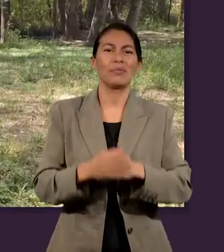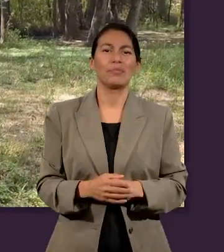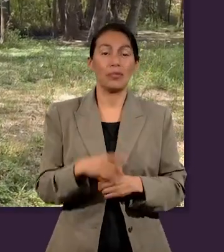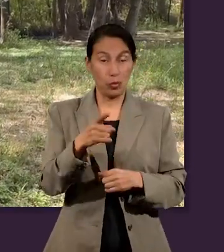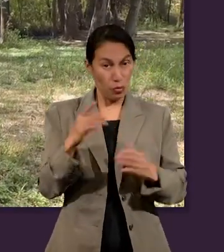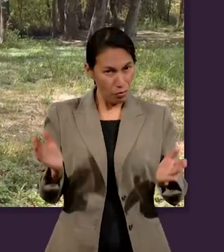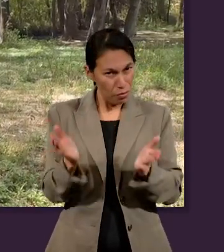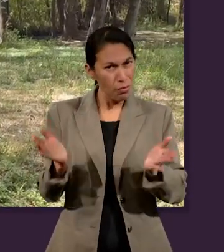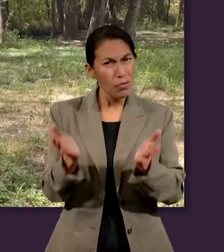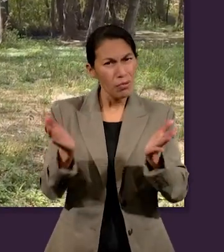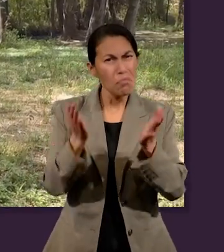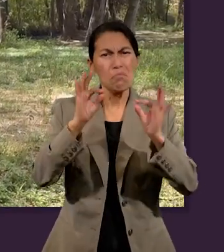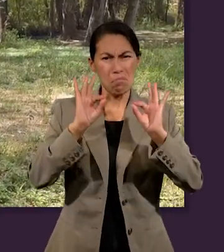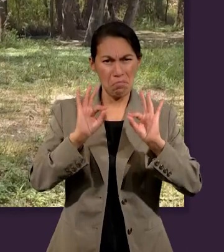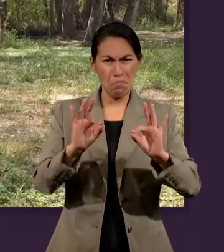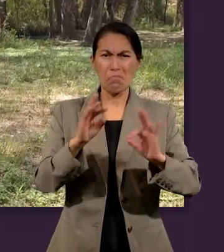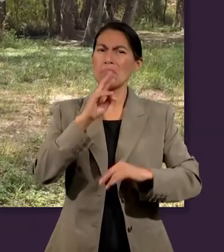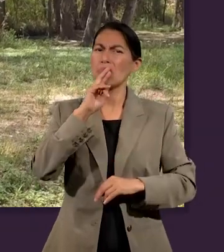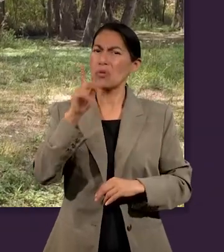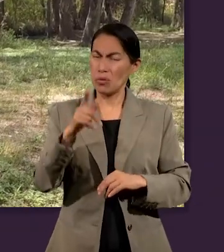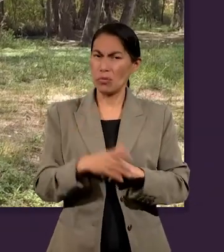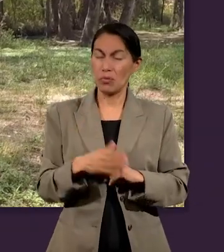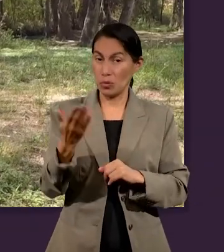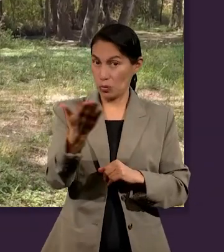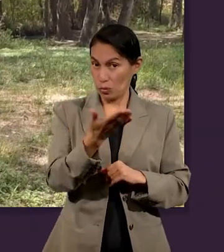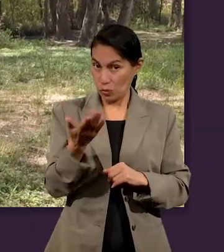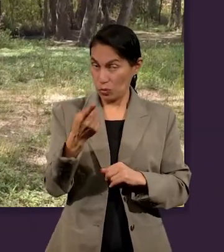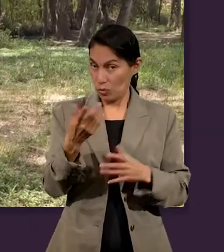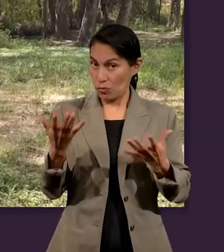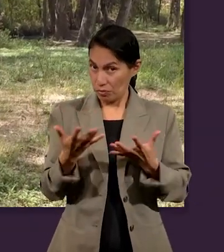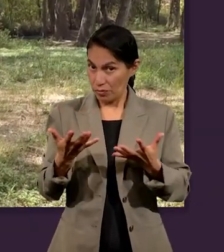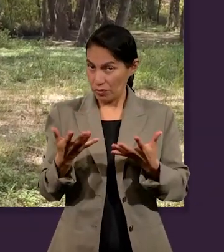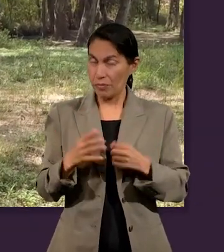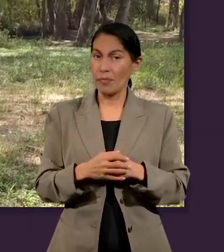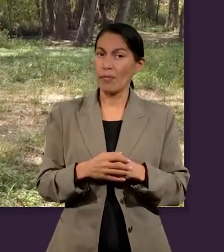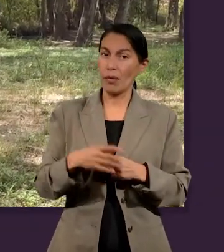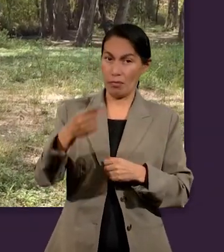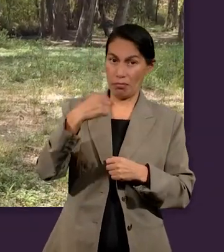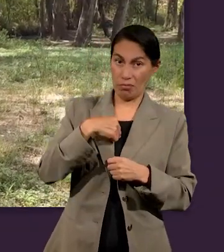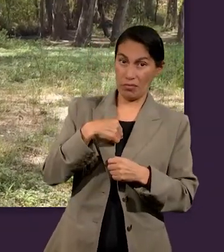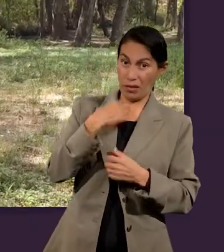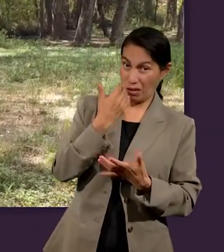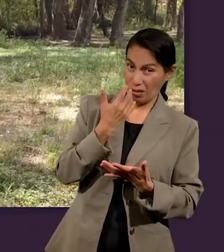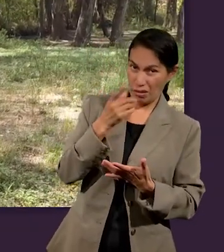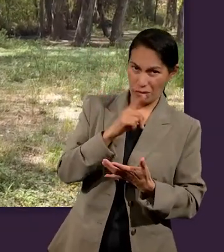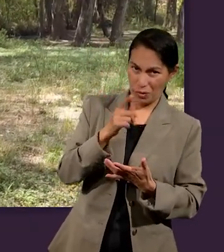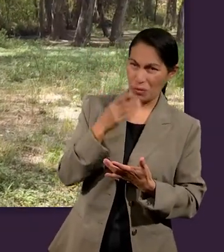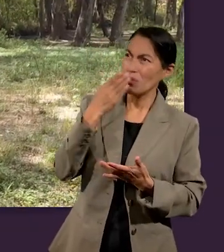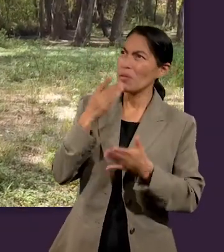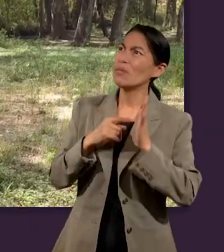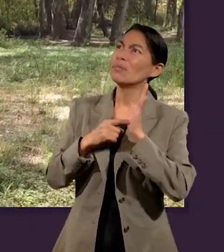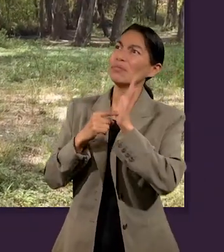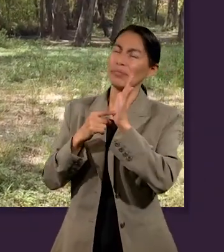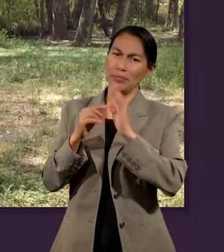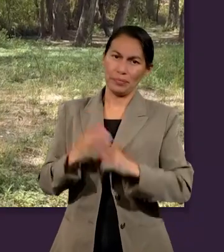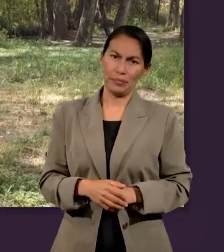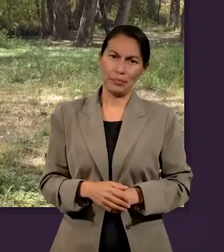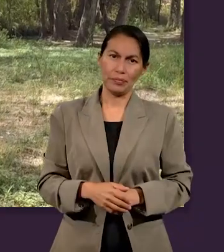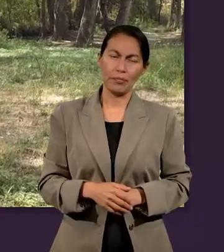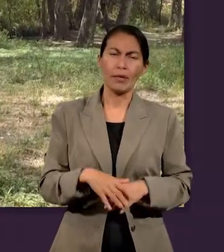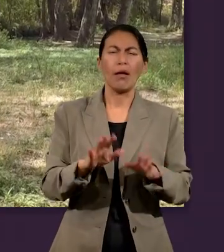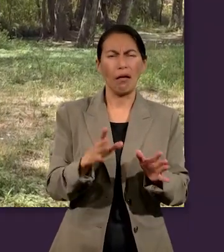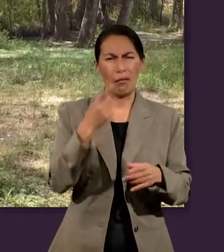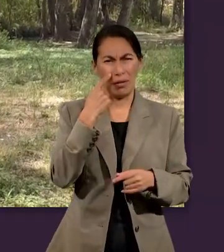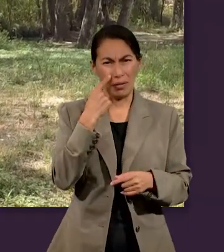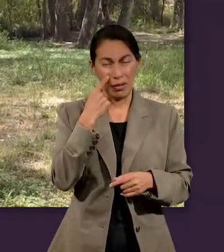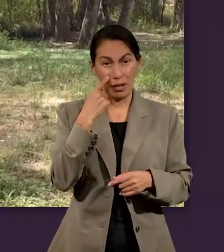dice que somos salvos por medio de la fe. Y aquí dice, pues vas mejorando. sea, tú échale ganas, porque cada vez tienes que ser